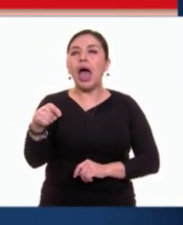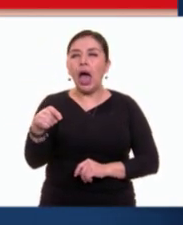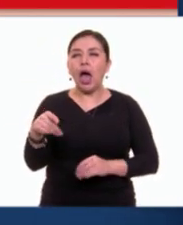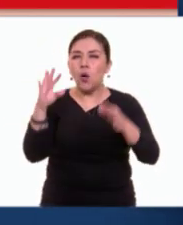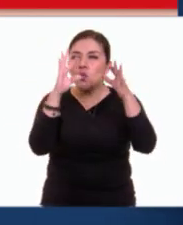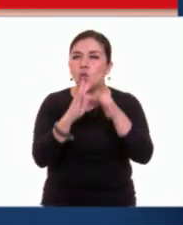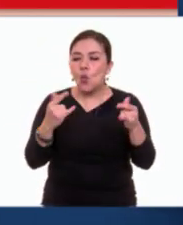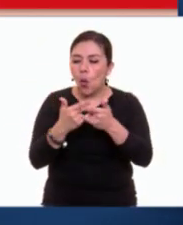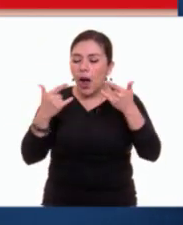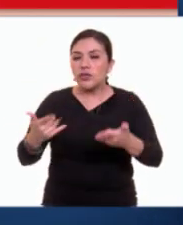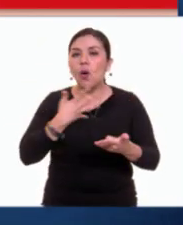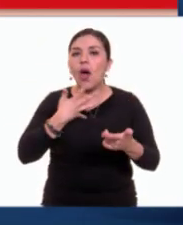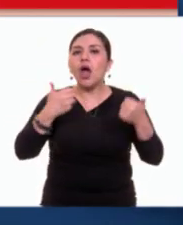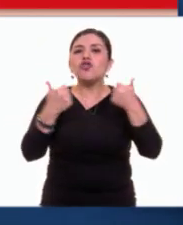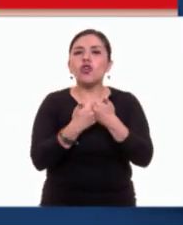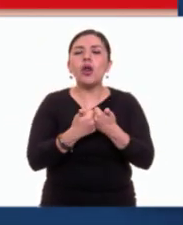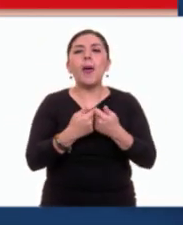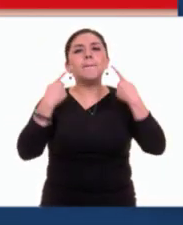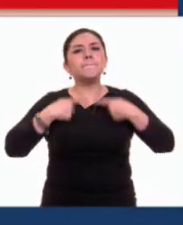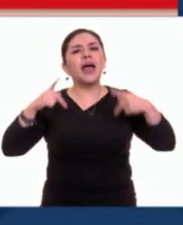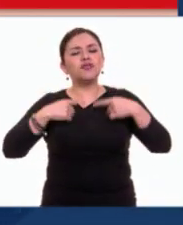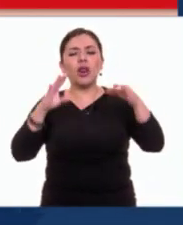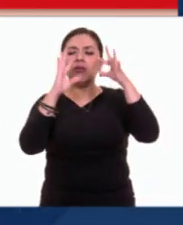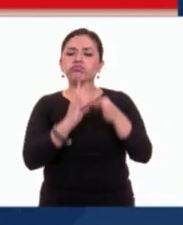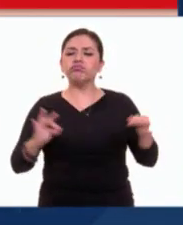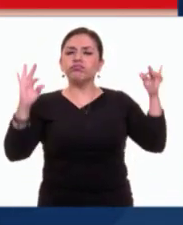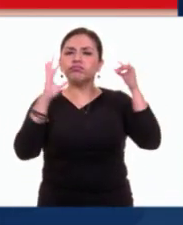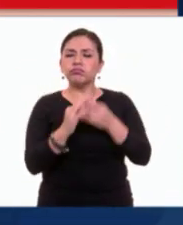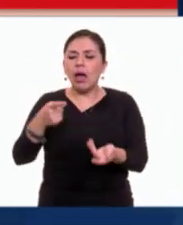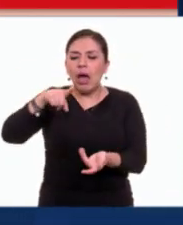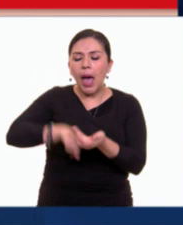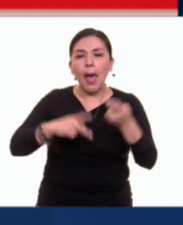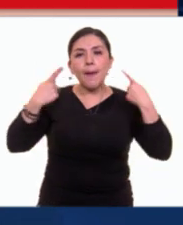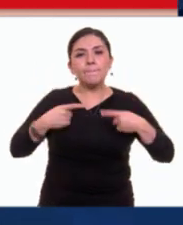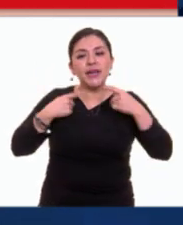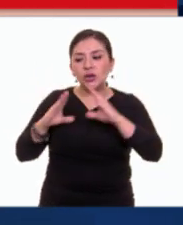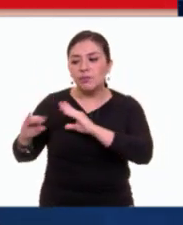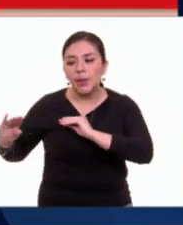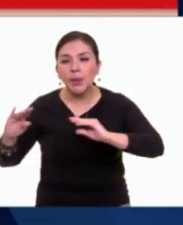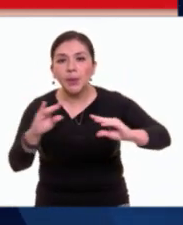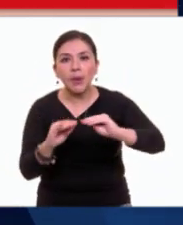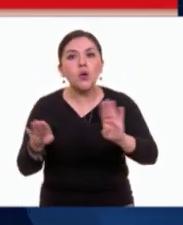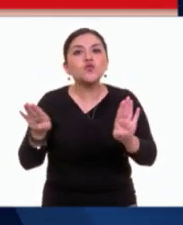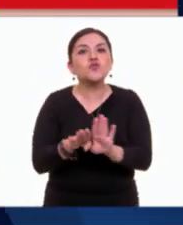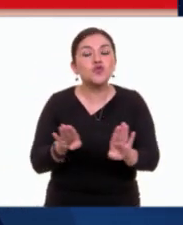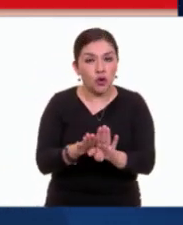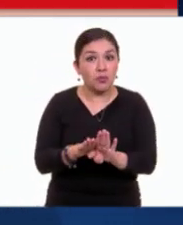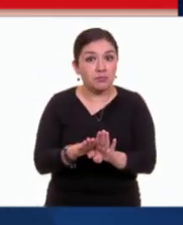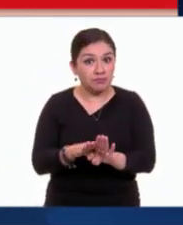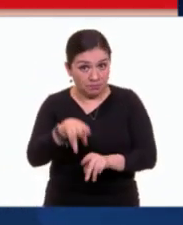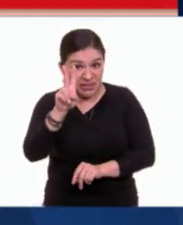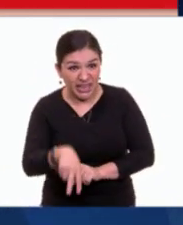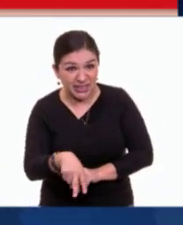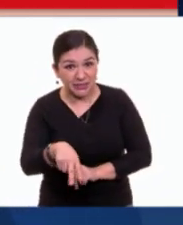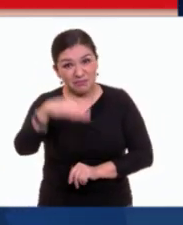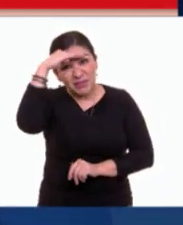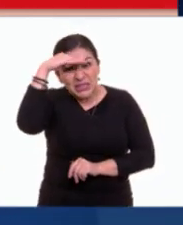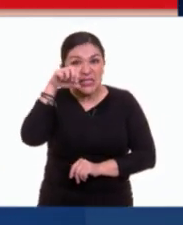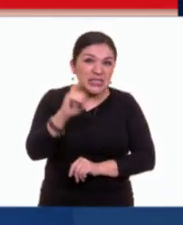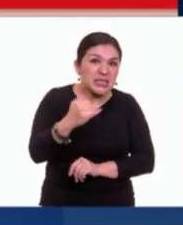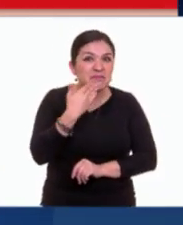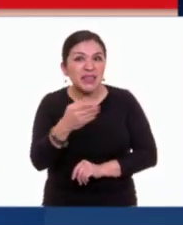realiza a través de lo dicho por el narrador y de los diálogos de los personajes. ¿No, niñas y niños? ¿Estoy en lo correcto?